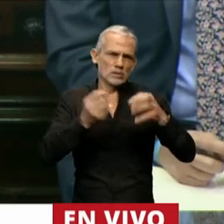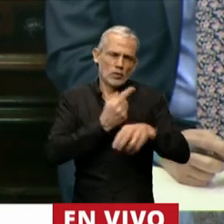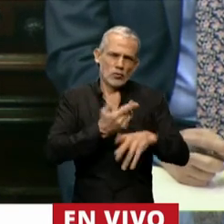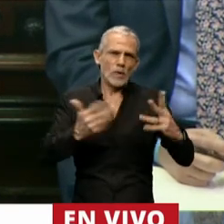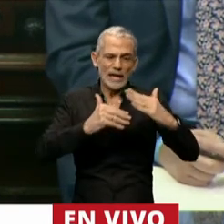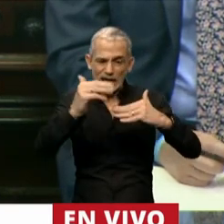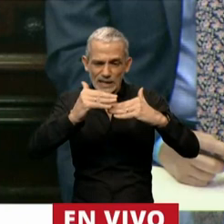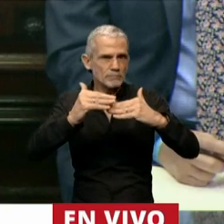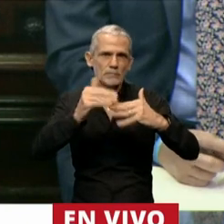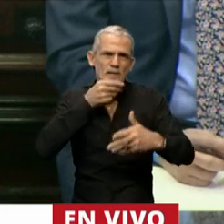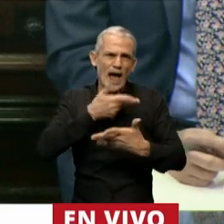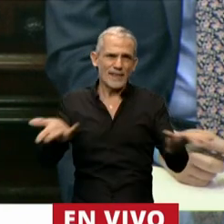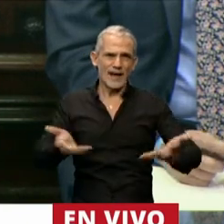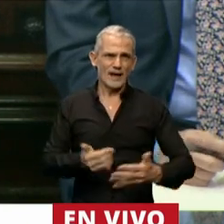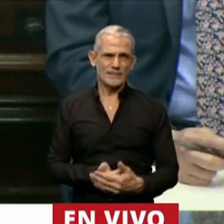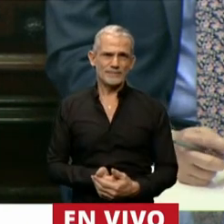puede construir nada.